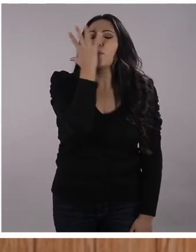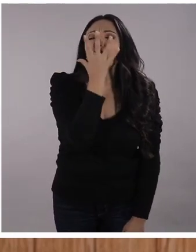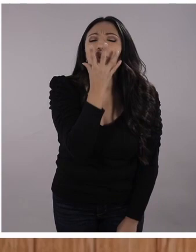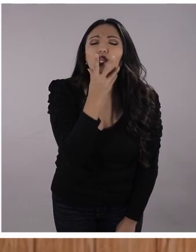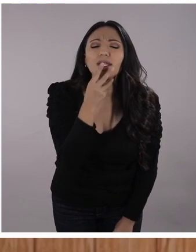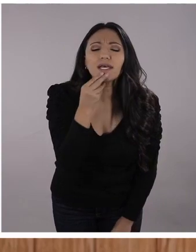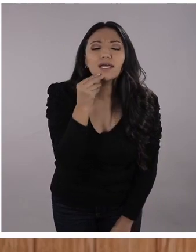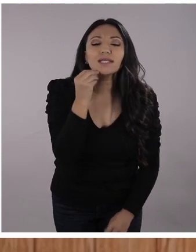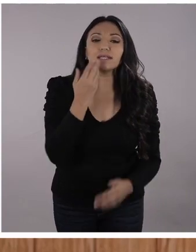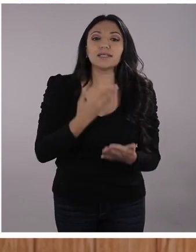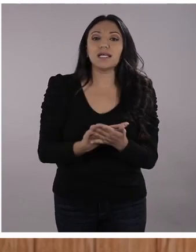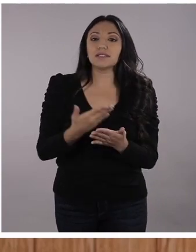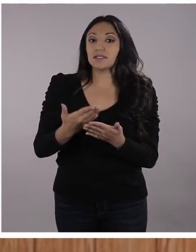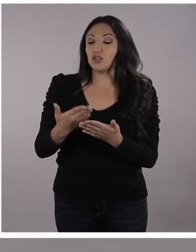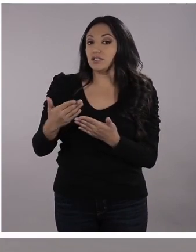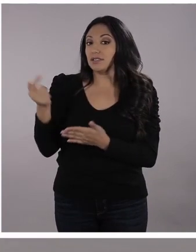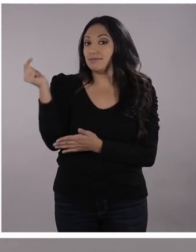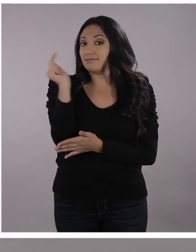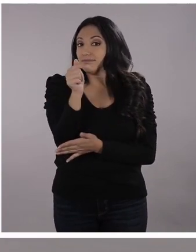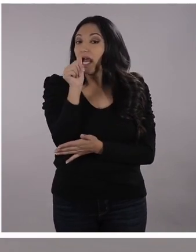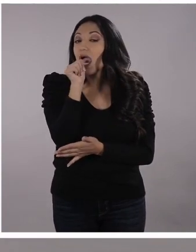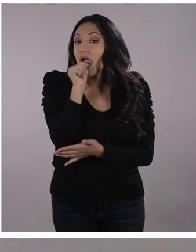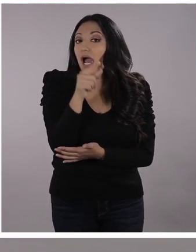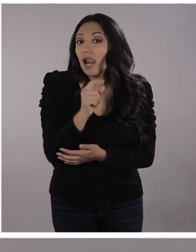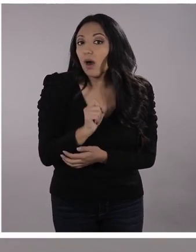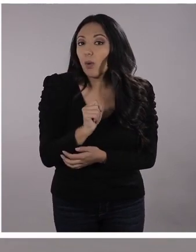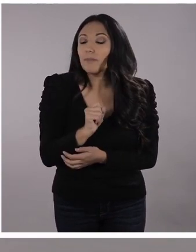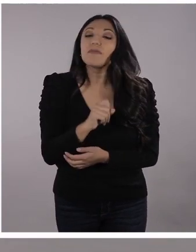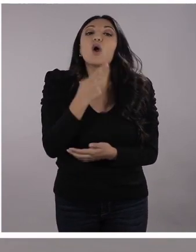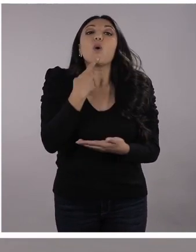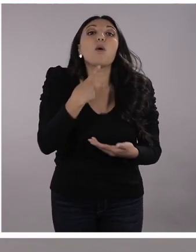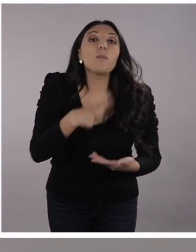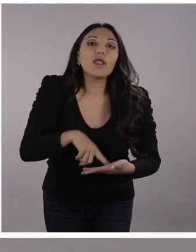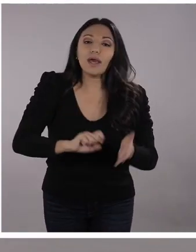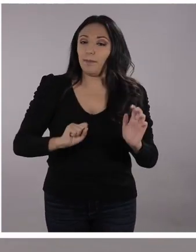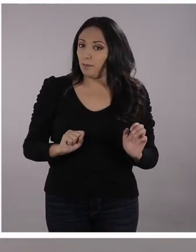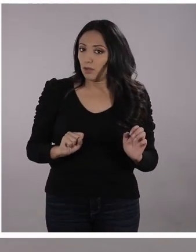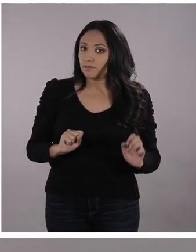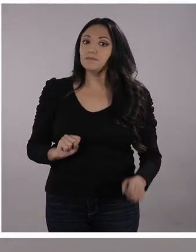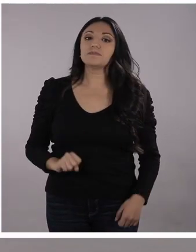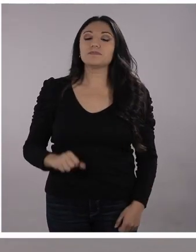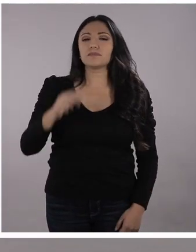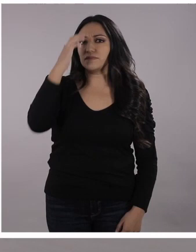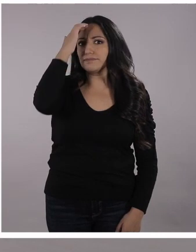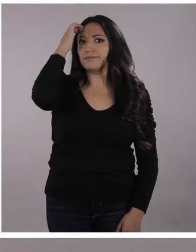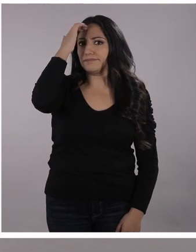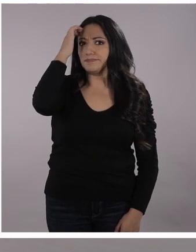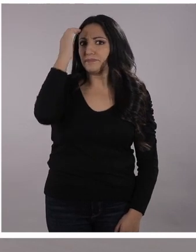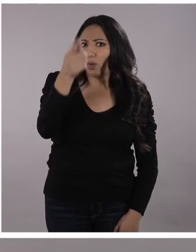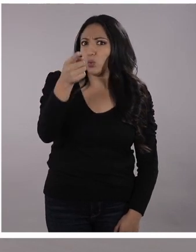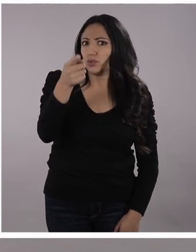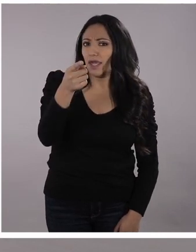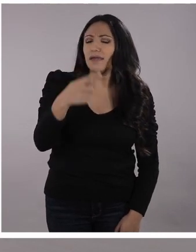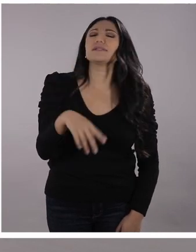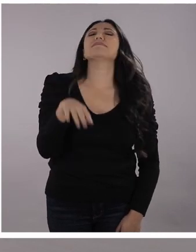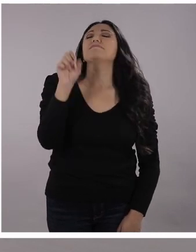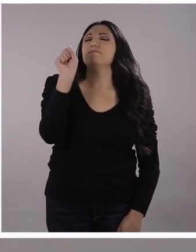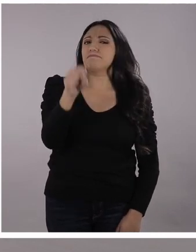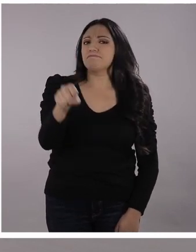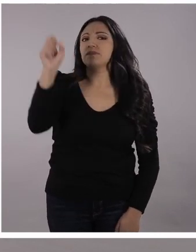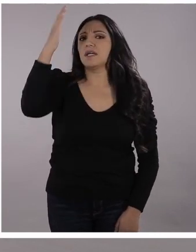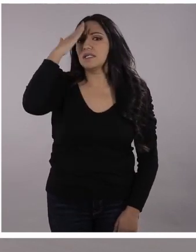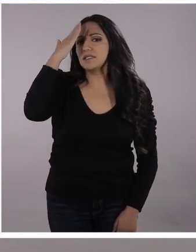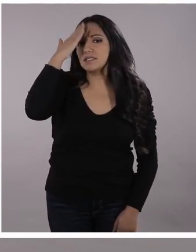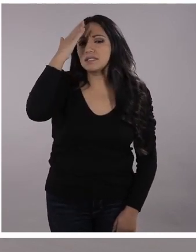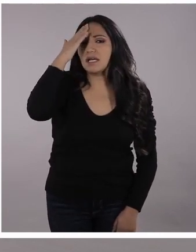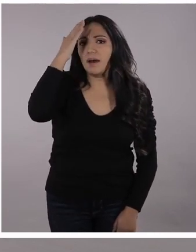¡Maravillas! ¡Maravillas! ¡Maravillas! Una de ellas, por ejemplo, es algo que ustedes conocen y